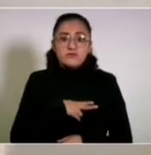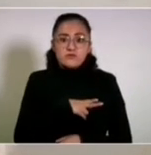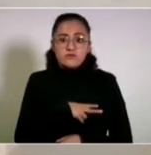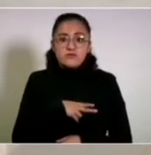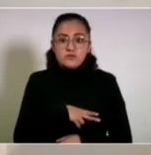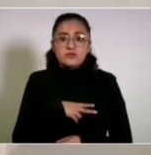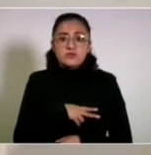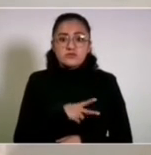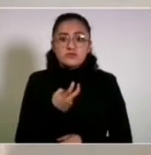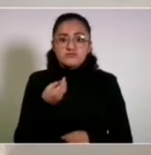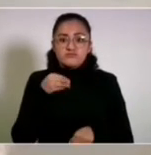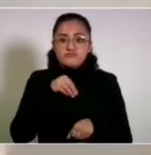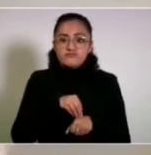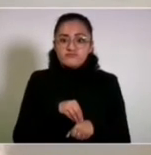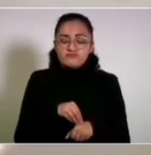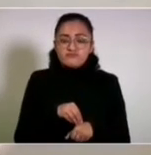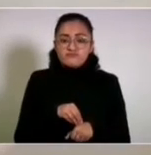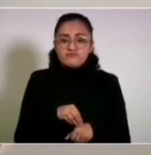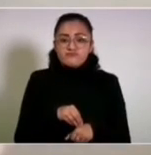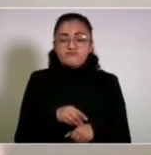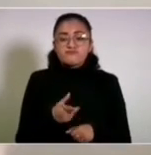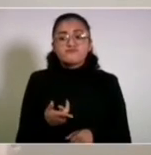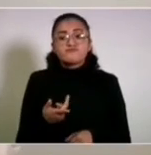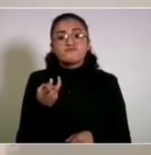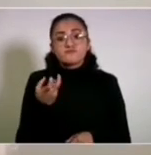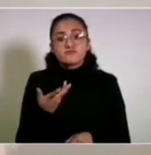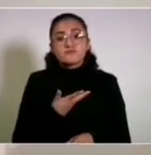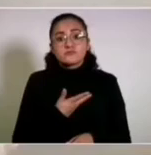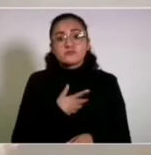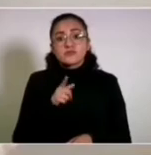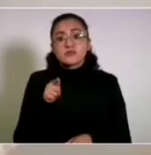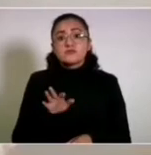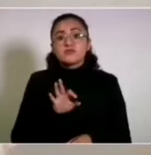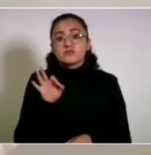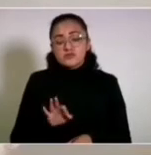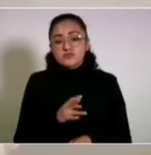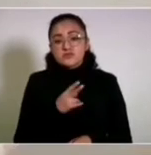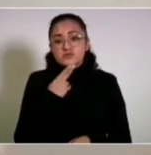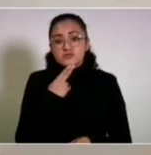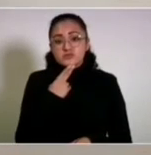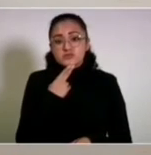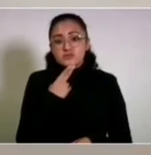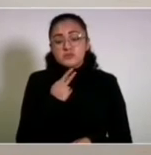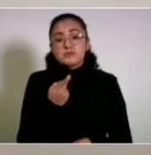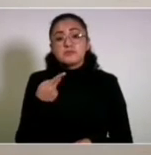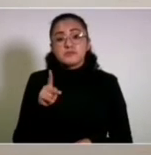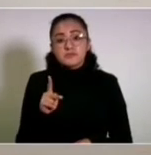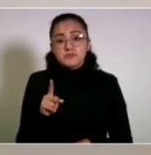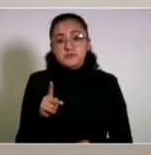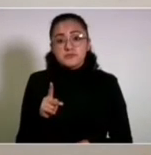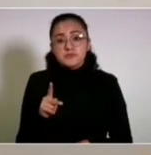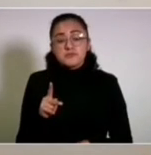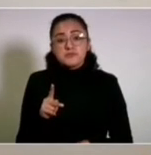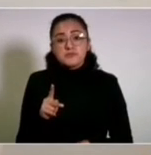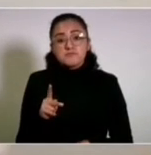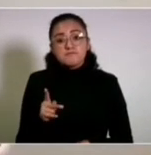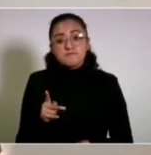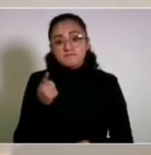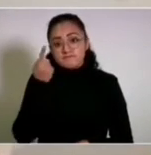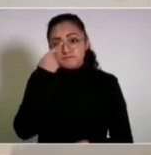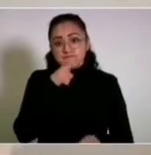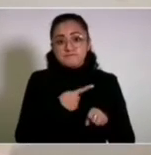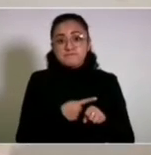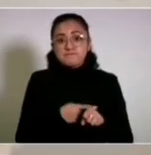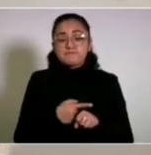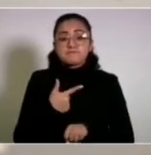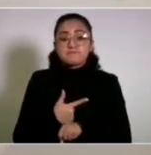atenuados. Tienen una efectividad del 70%, pero para